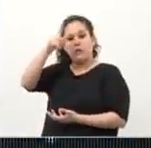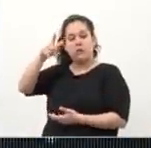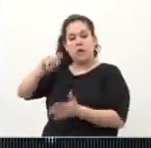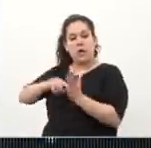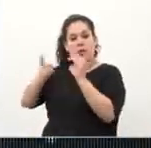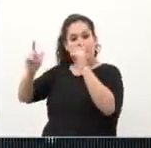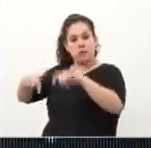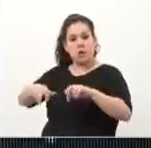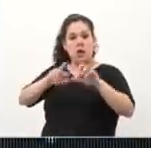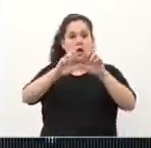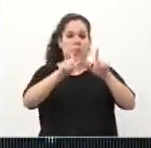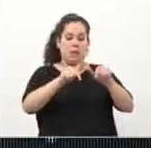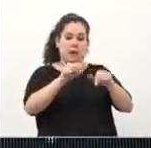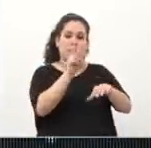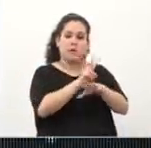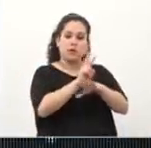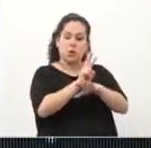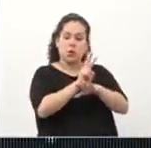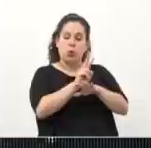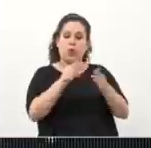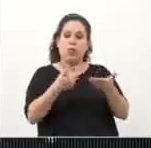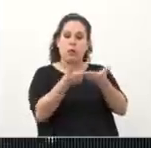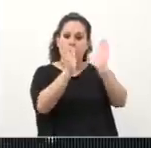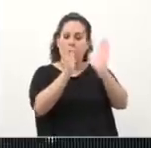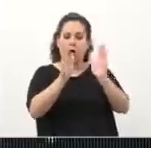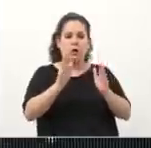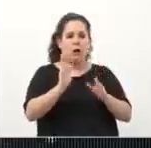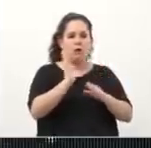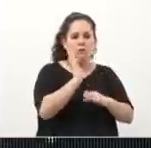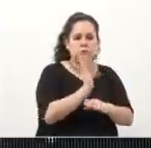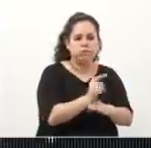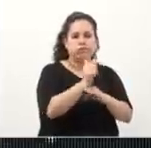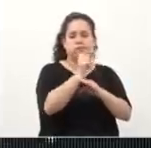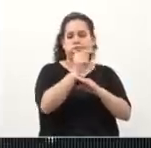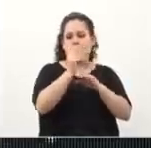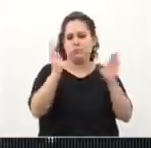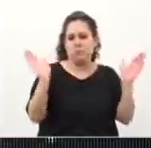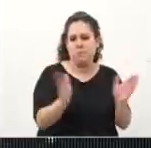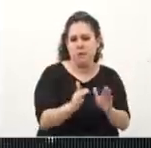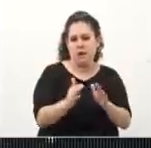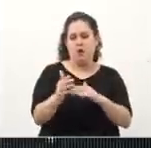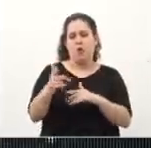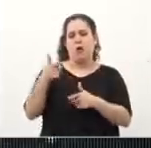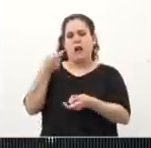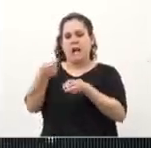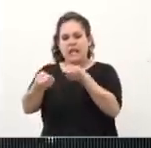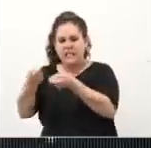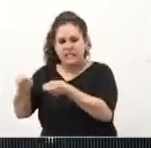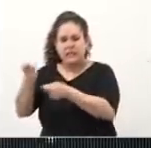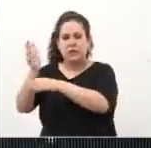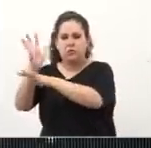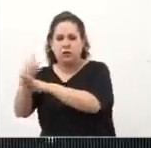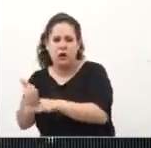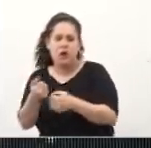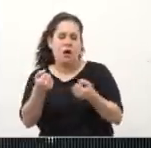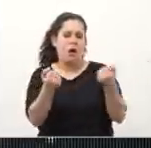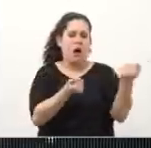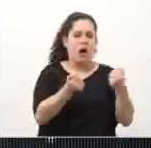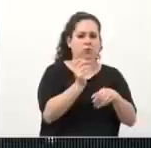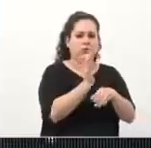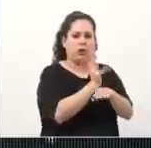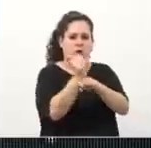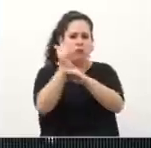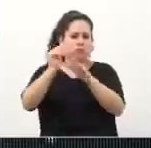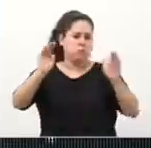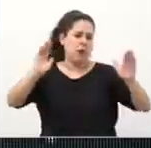Integral de Seguridad Pública, todos los delitos bajaron. Bajaron los asesinatos, los robos de auto, los secuestros. Y este año,